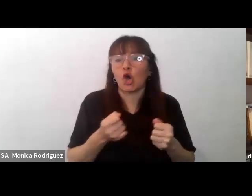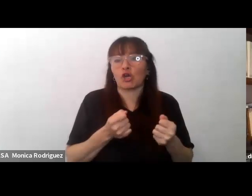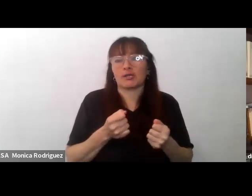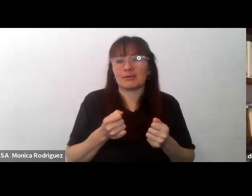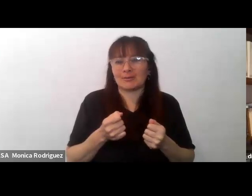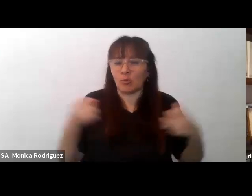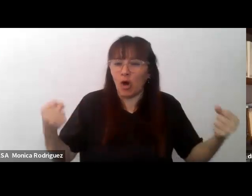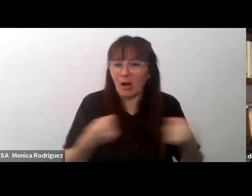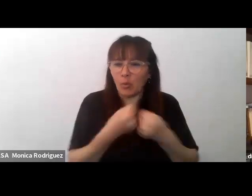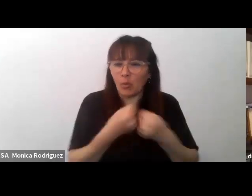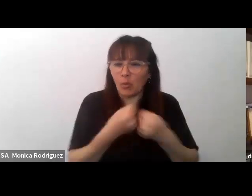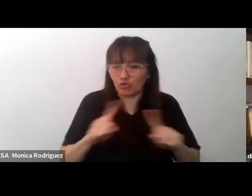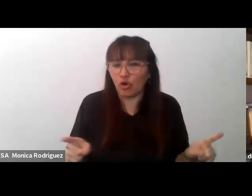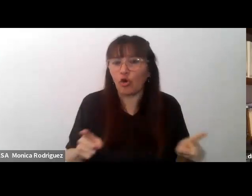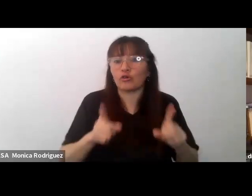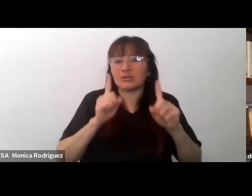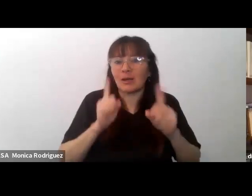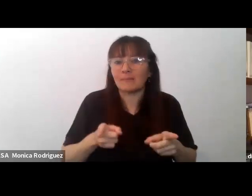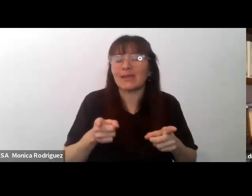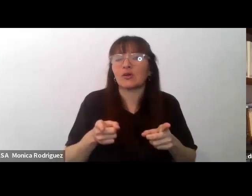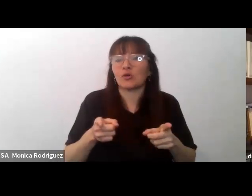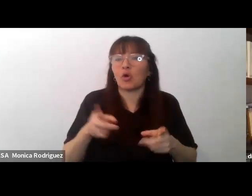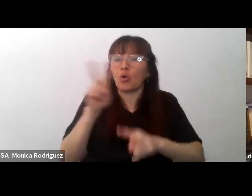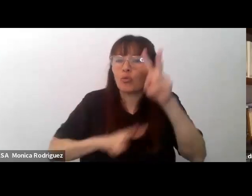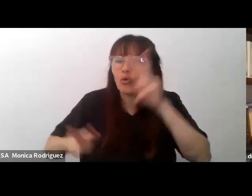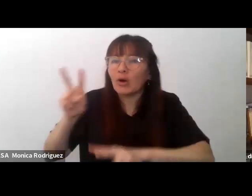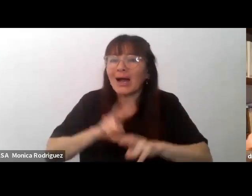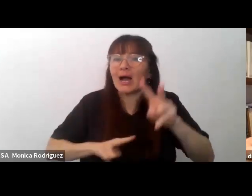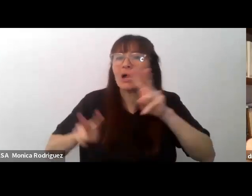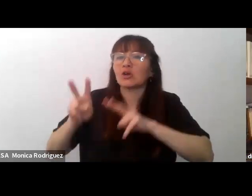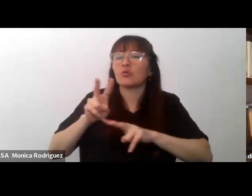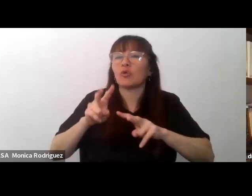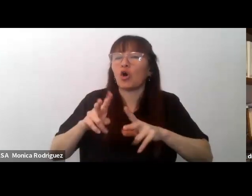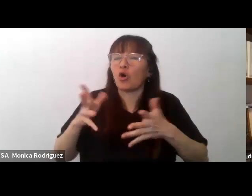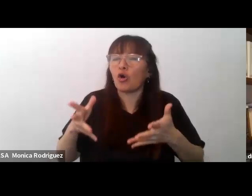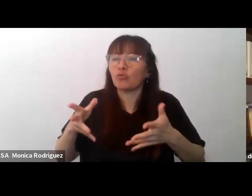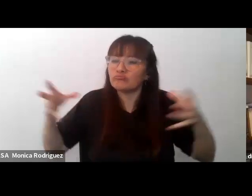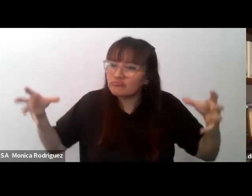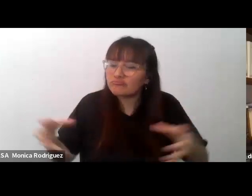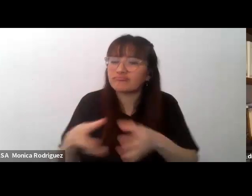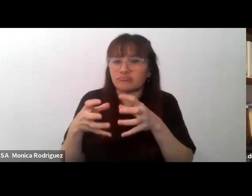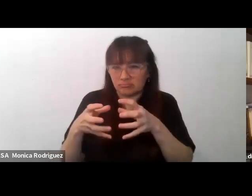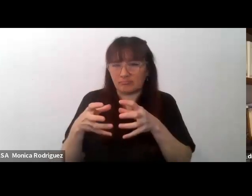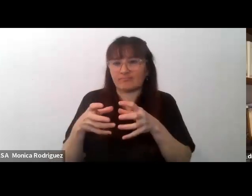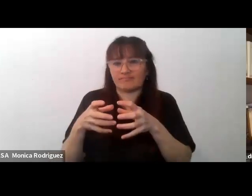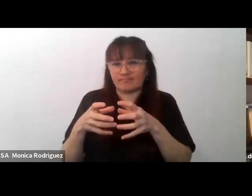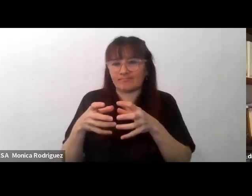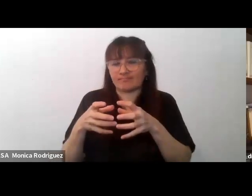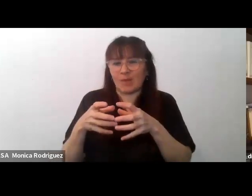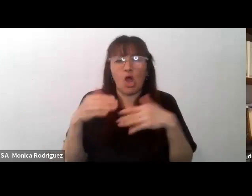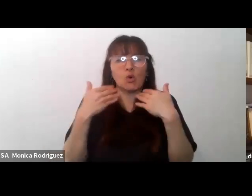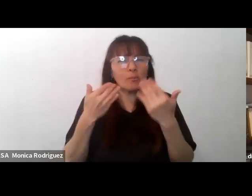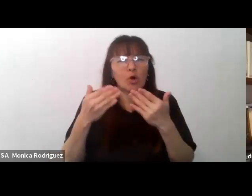y ir hacia la co-construcción de lo común algo que trasciende las diferencias